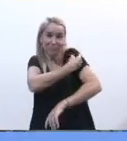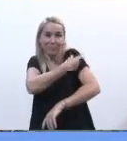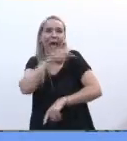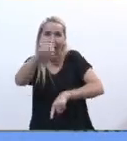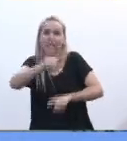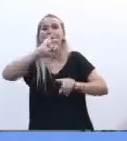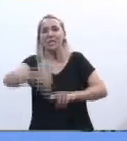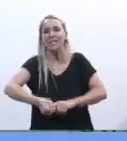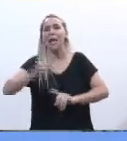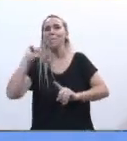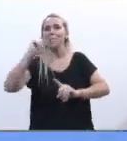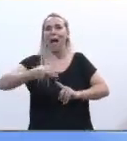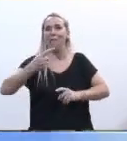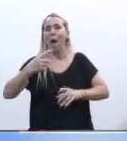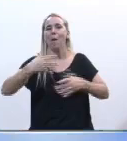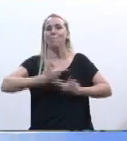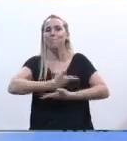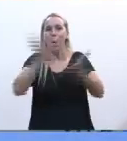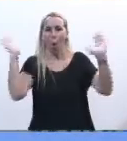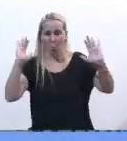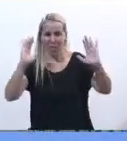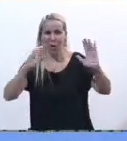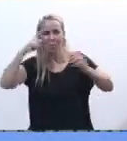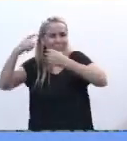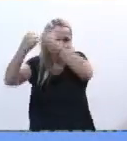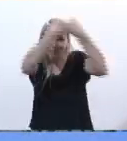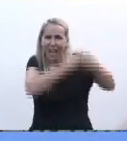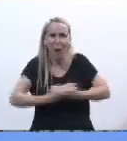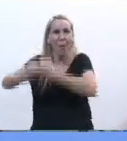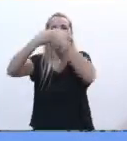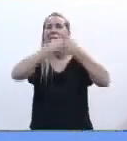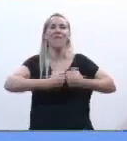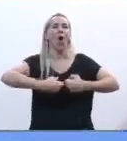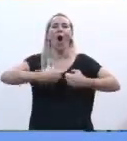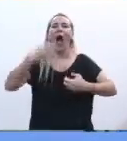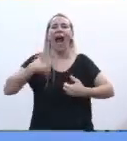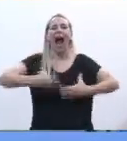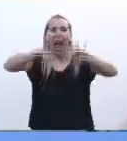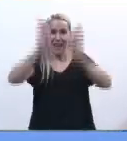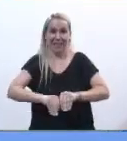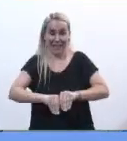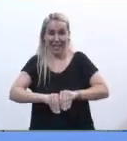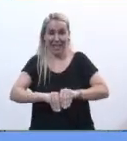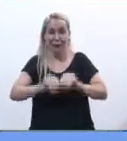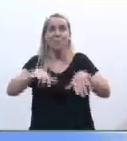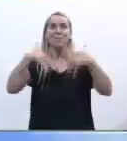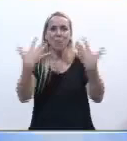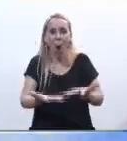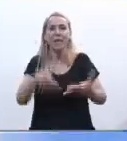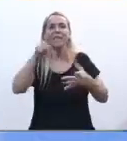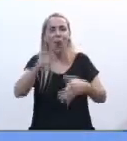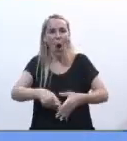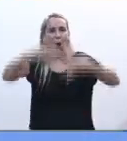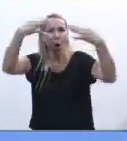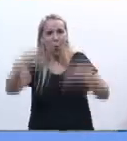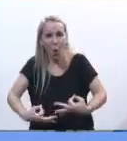público es algo que por consenso todos los argentinos están de acuerdo y por eso se ejecuta